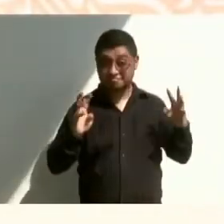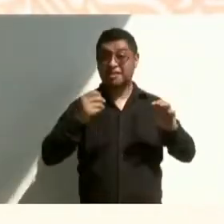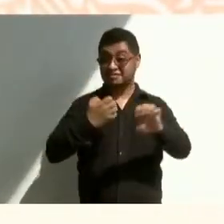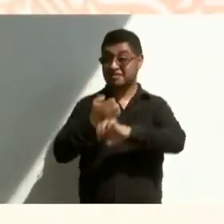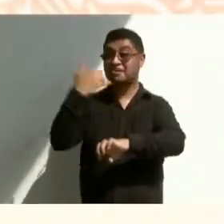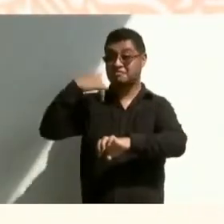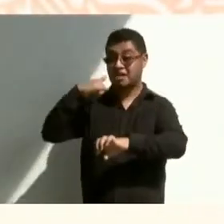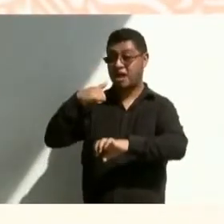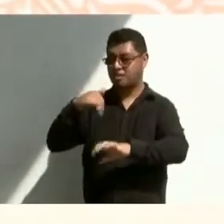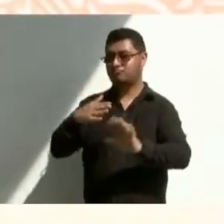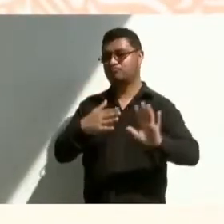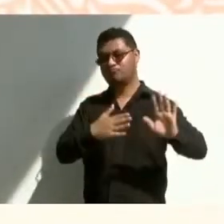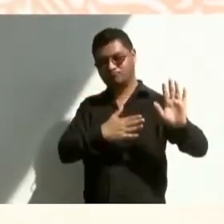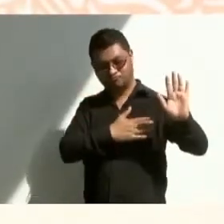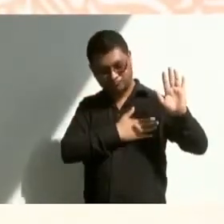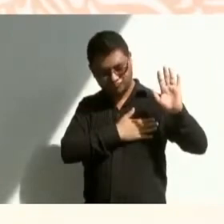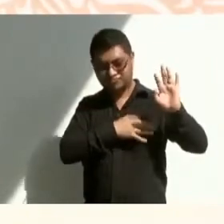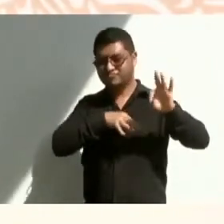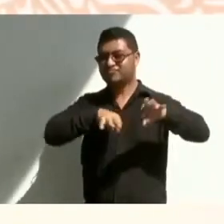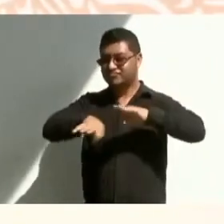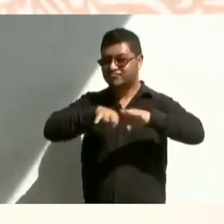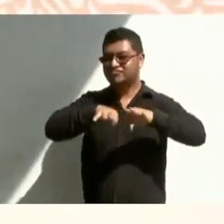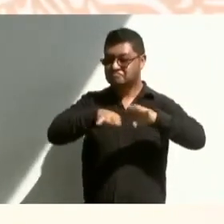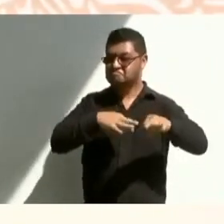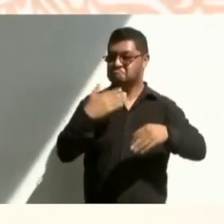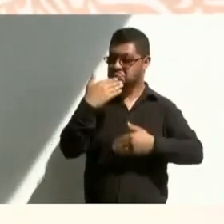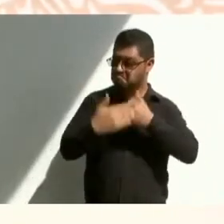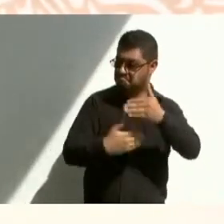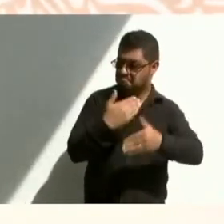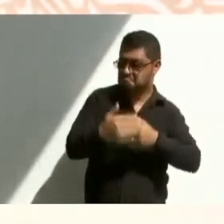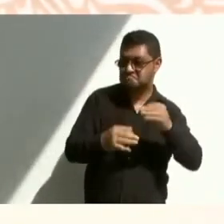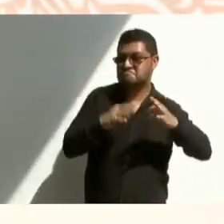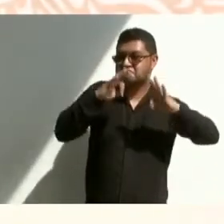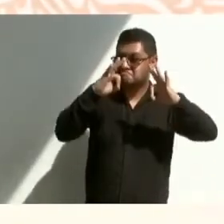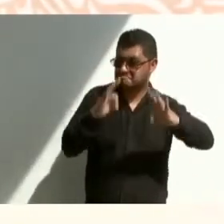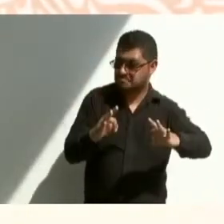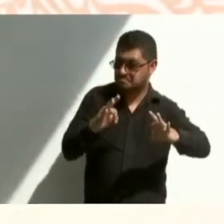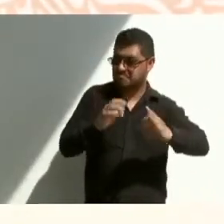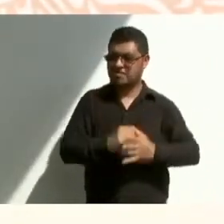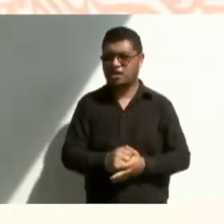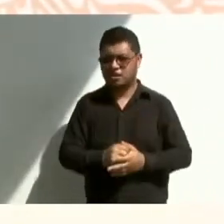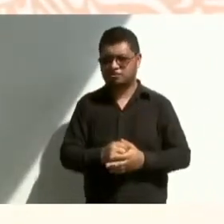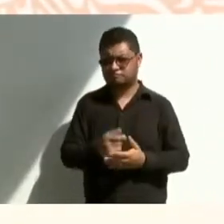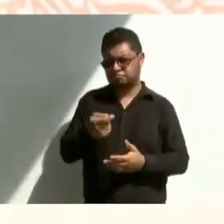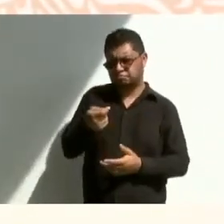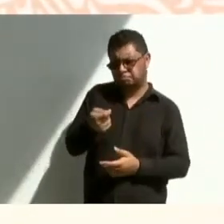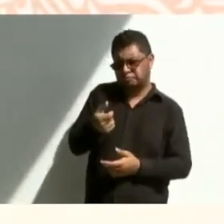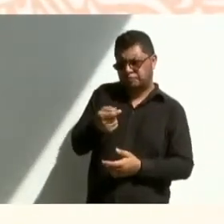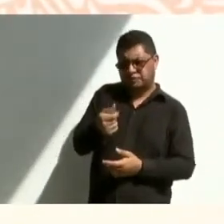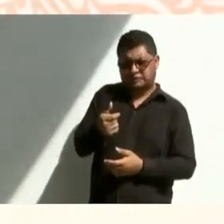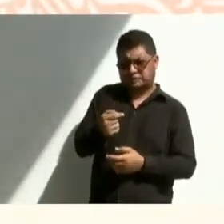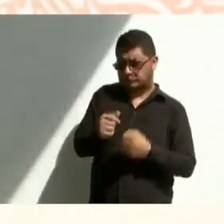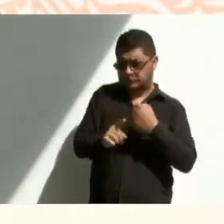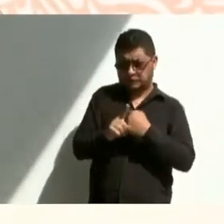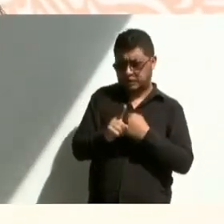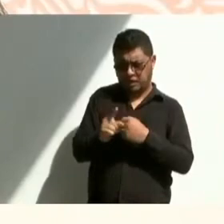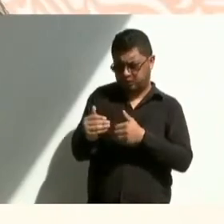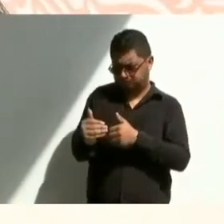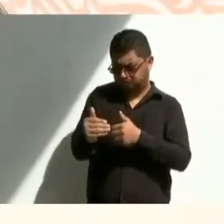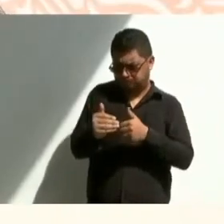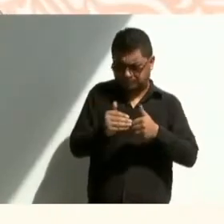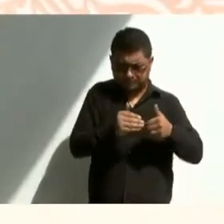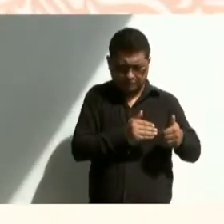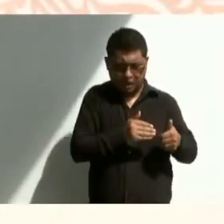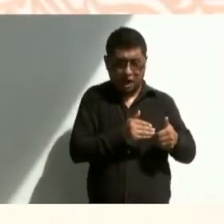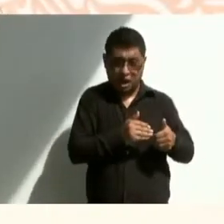estamos muy comprometidos para hacer esta obra de una forma que tenga los menores inconvenientes para las